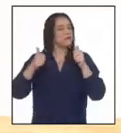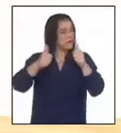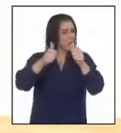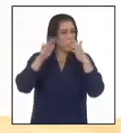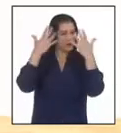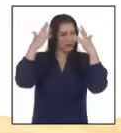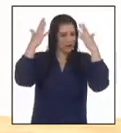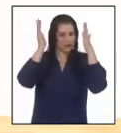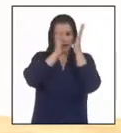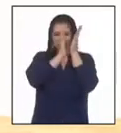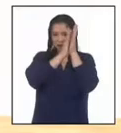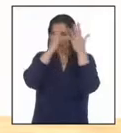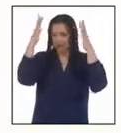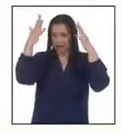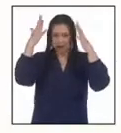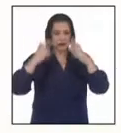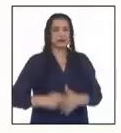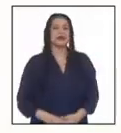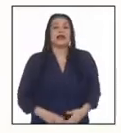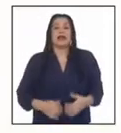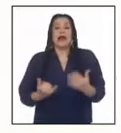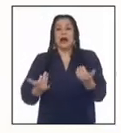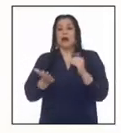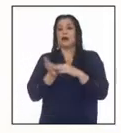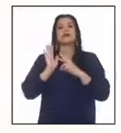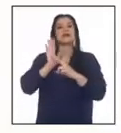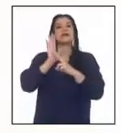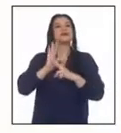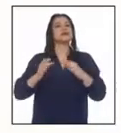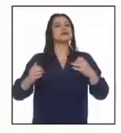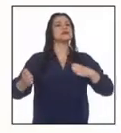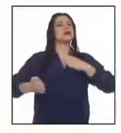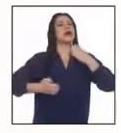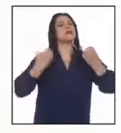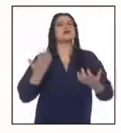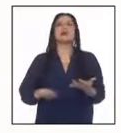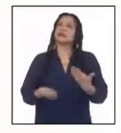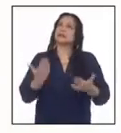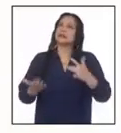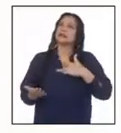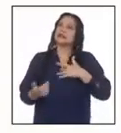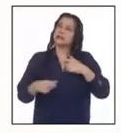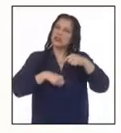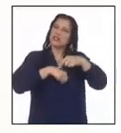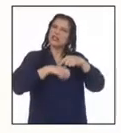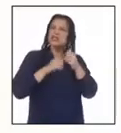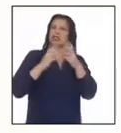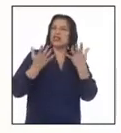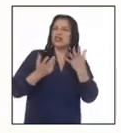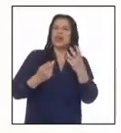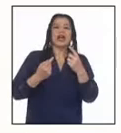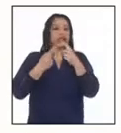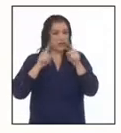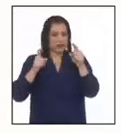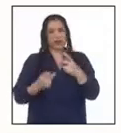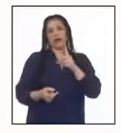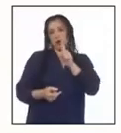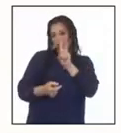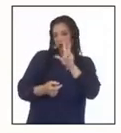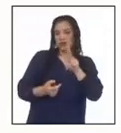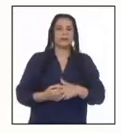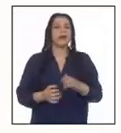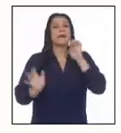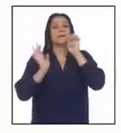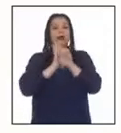Excelente. Date un aplauso ahí donde estás. Ahora vamos a representar una emoción que he vivido o sentido en estos últimos días en cada posición. Por ejemplo,